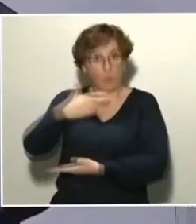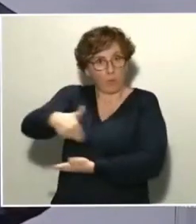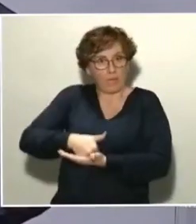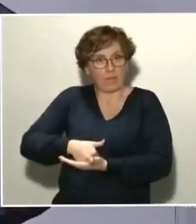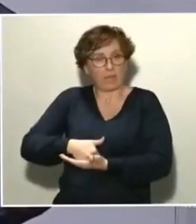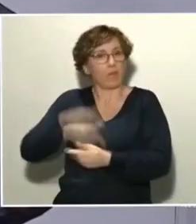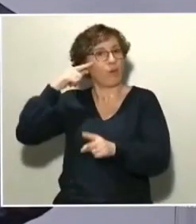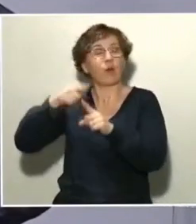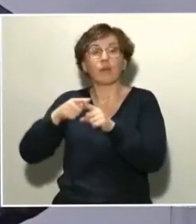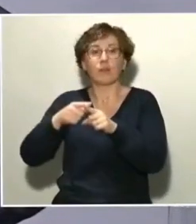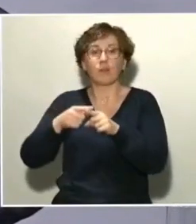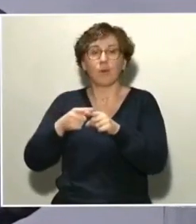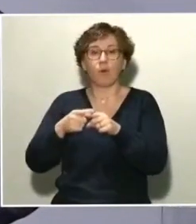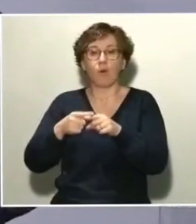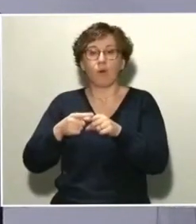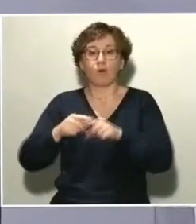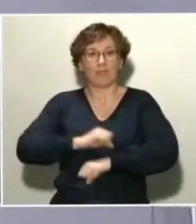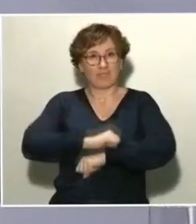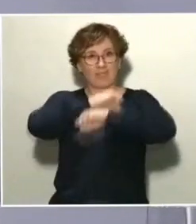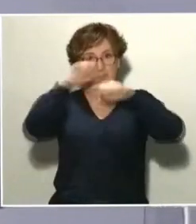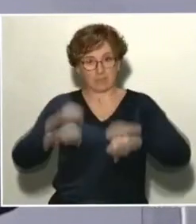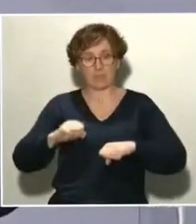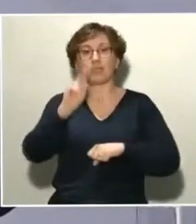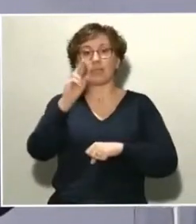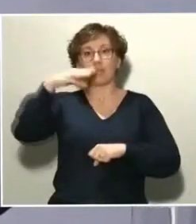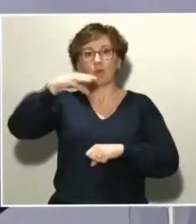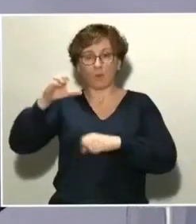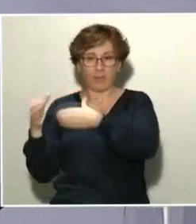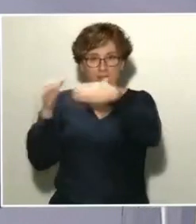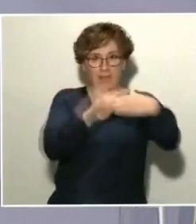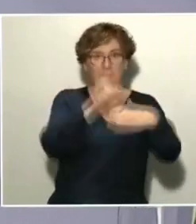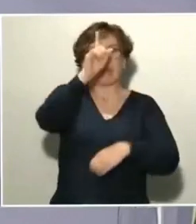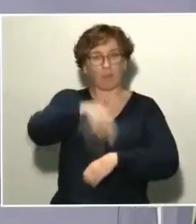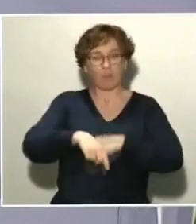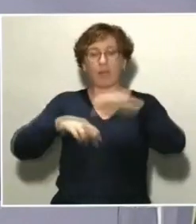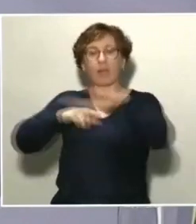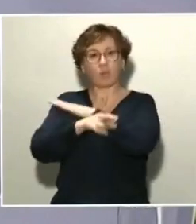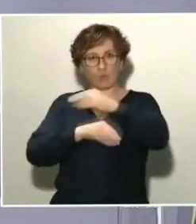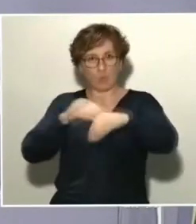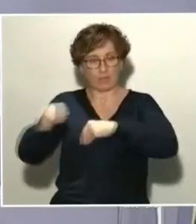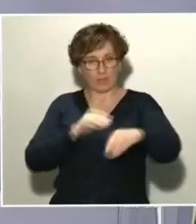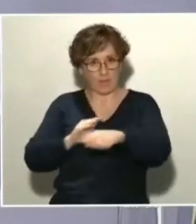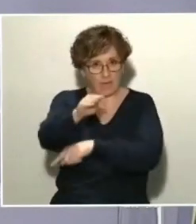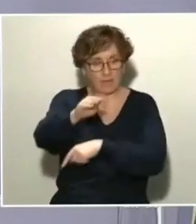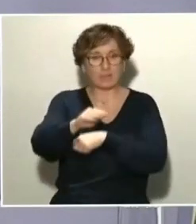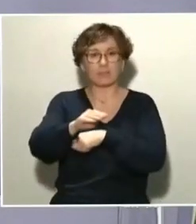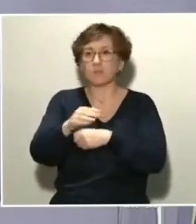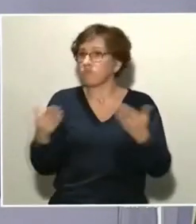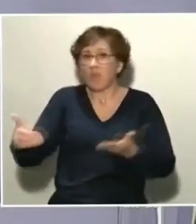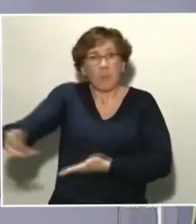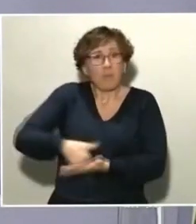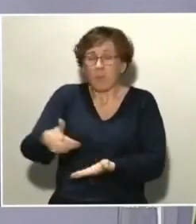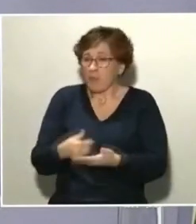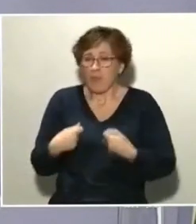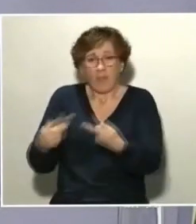y desplegar la Unidad Militar de Emergencias, para dotar de más recursos materiales a la comunidad. Y le daremos todo lo que nos pida y necesite y esté a nuestro